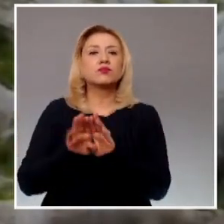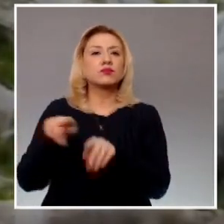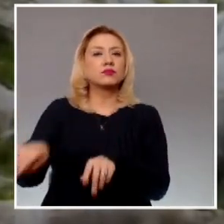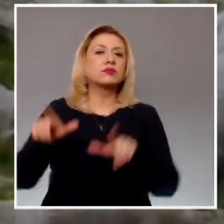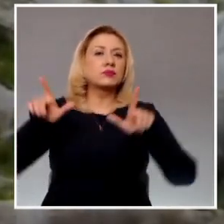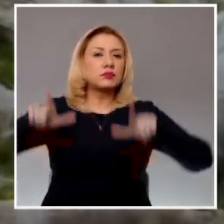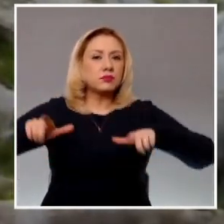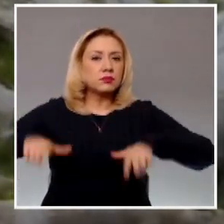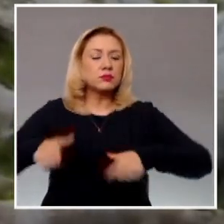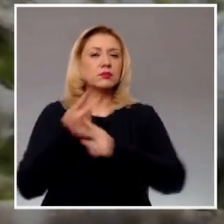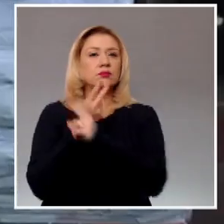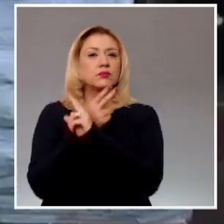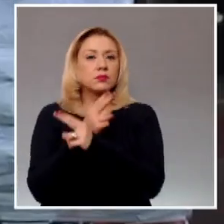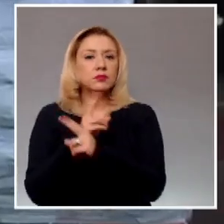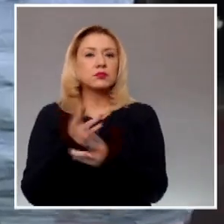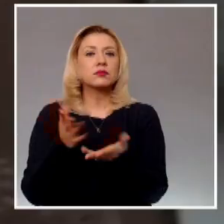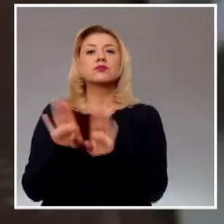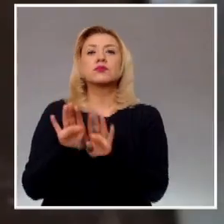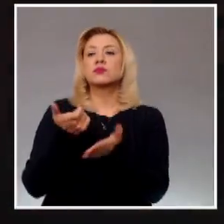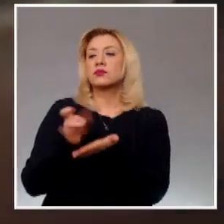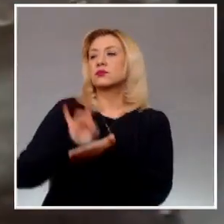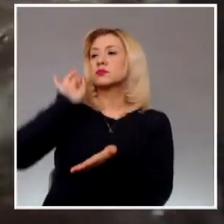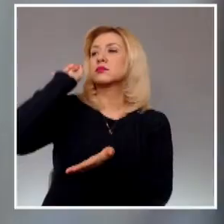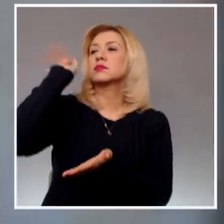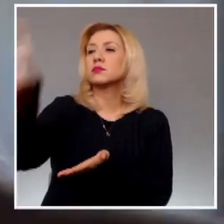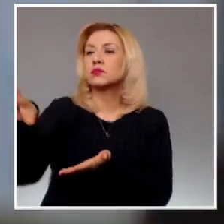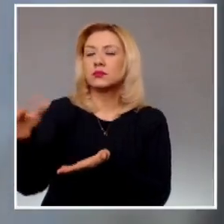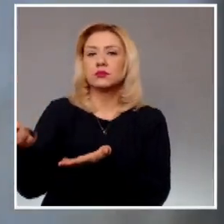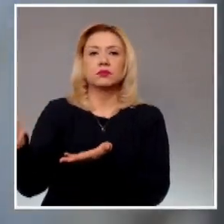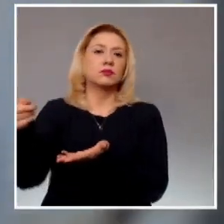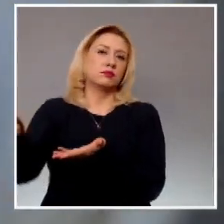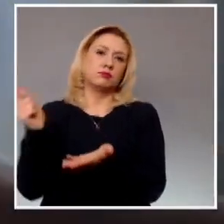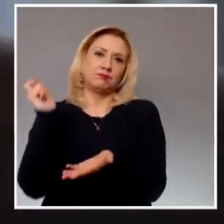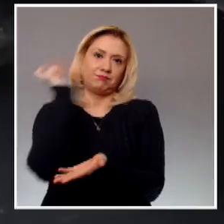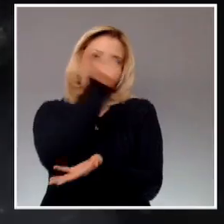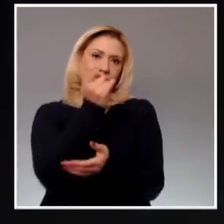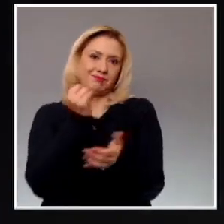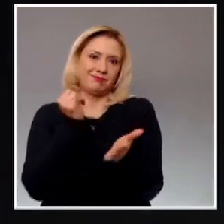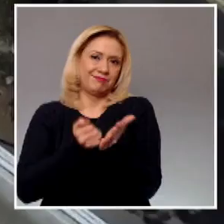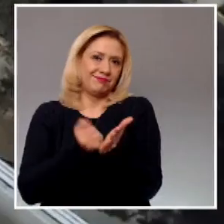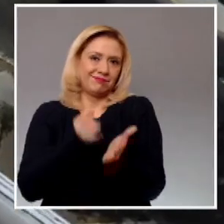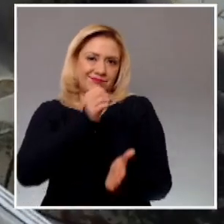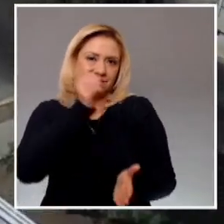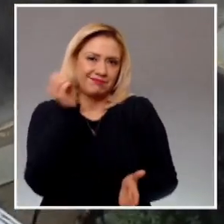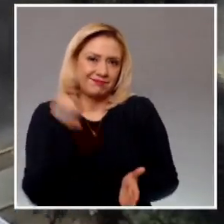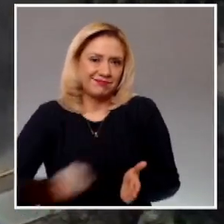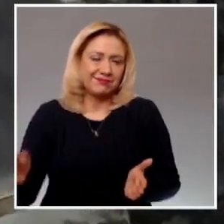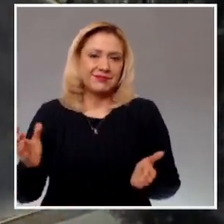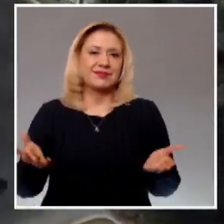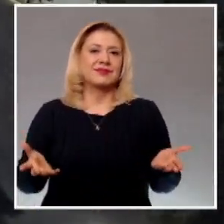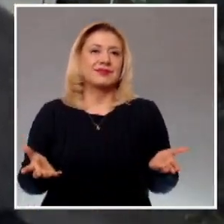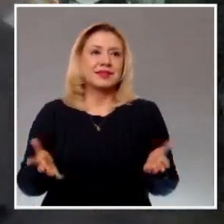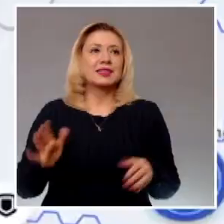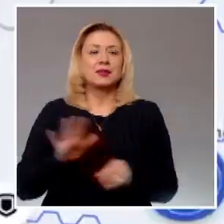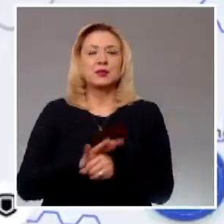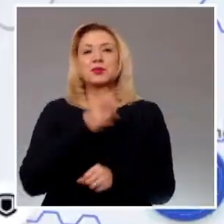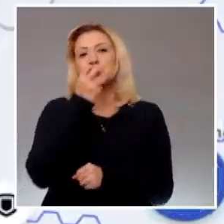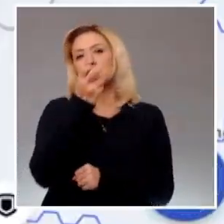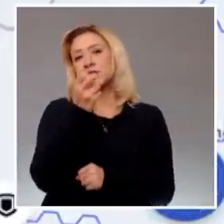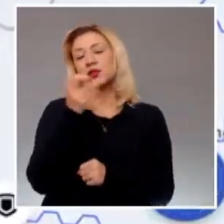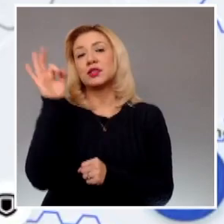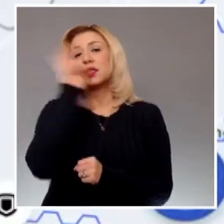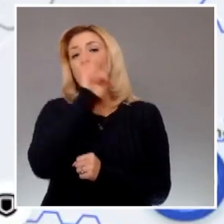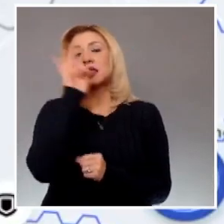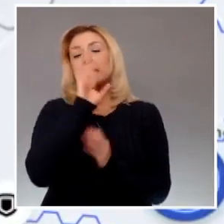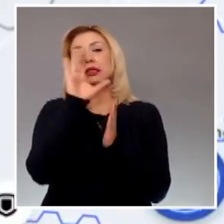al consumidor final ni a las empresas de mensajería o repartidores, por lo que la posible inconstitucionalidad